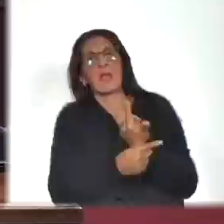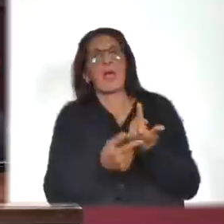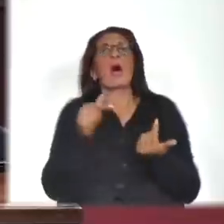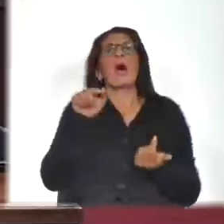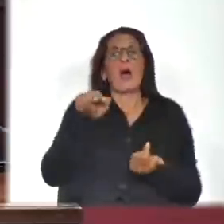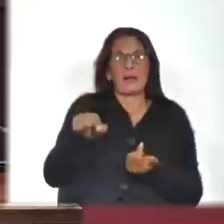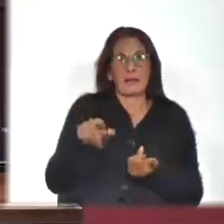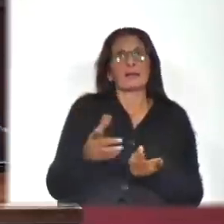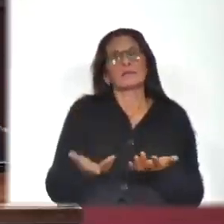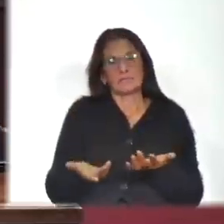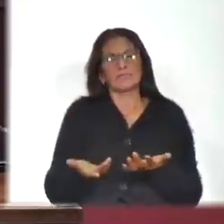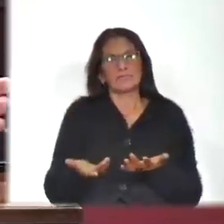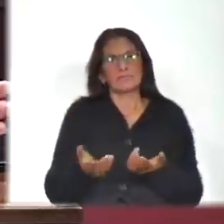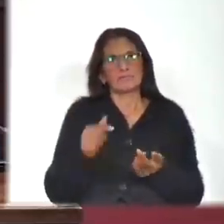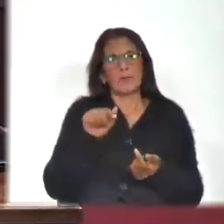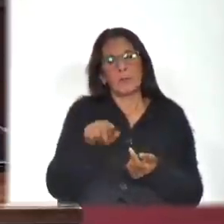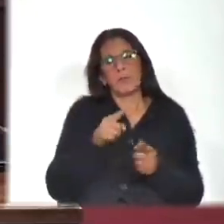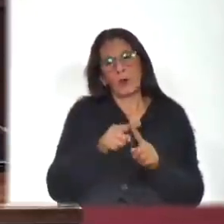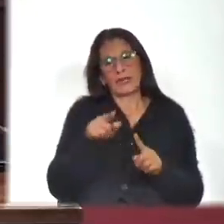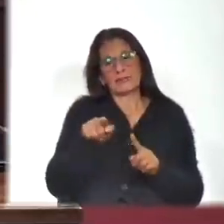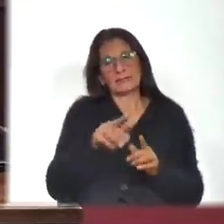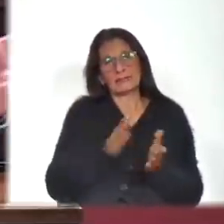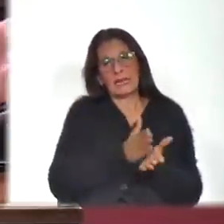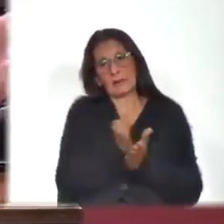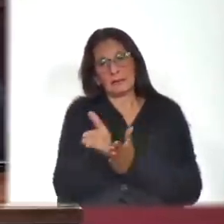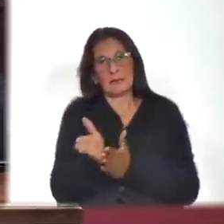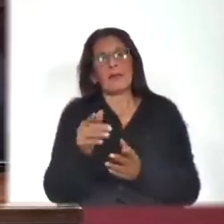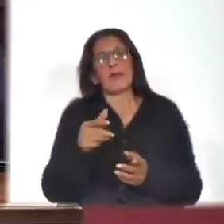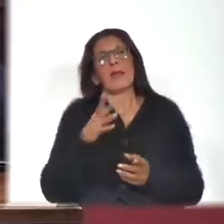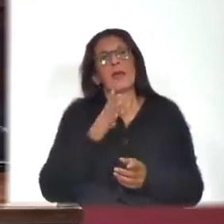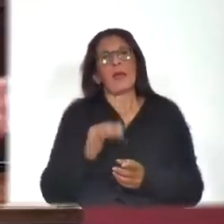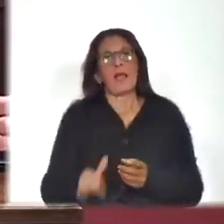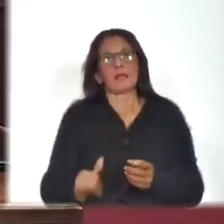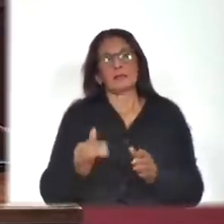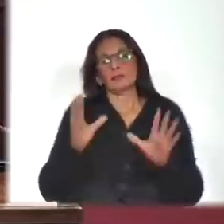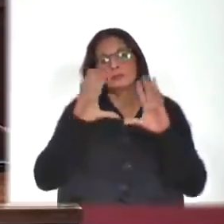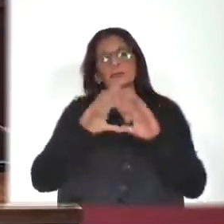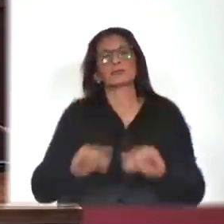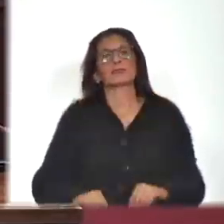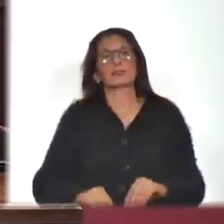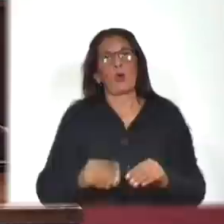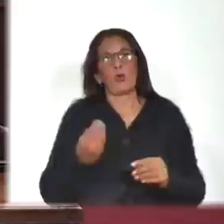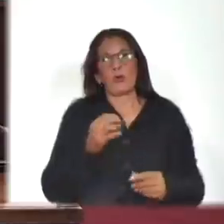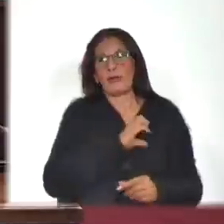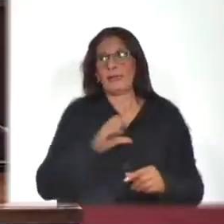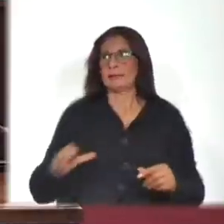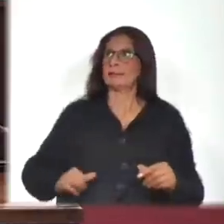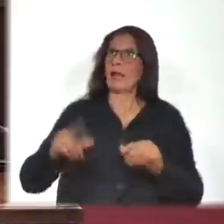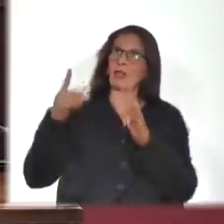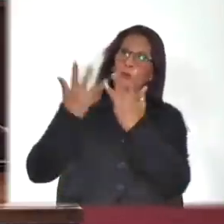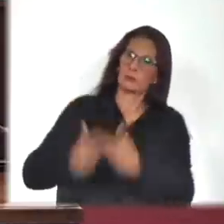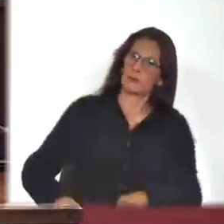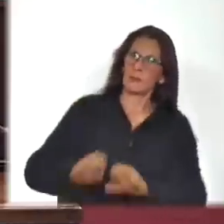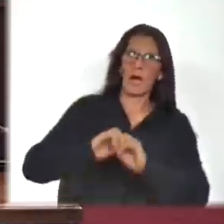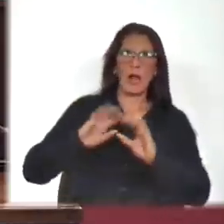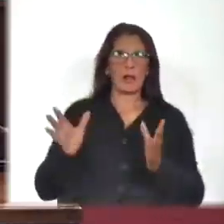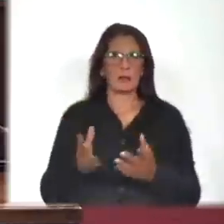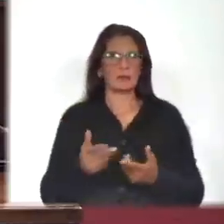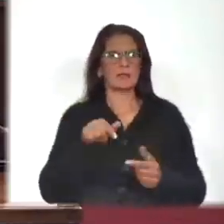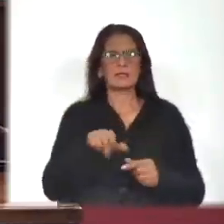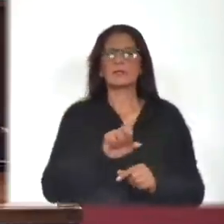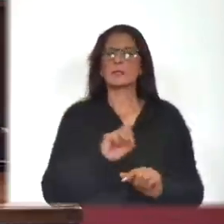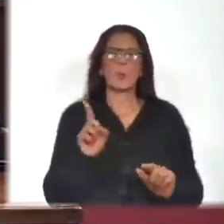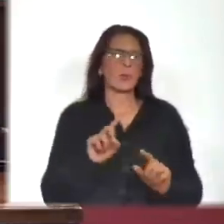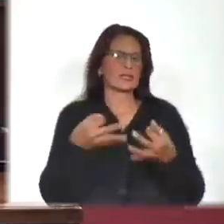demás, evidentemente por esa vía llegaríamos a tener cuestionado absolutamente todo el accionar del Estado. Esa posición no es de